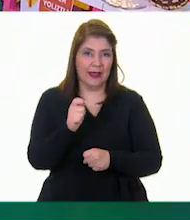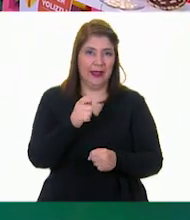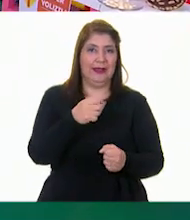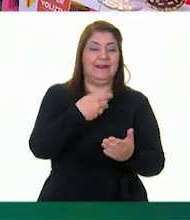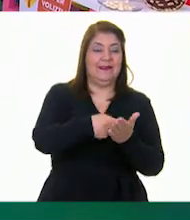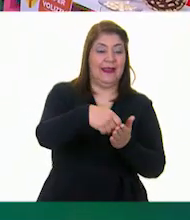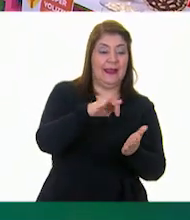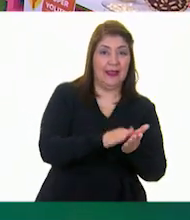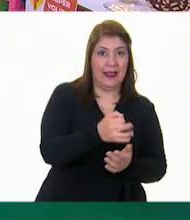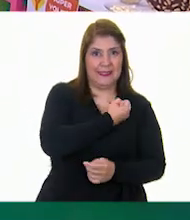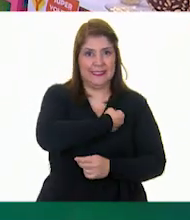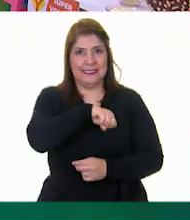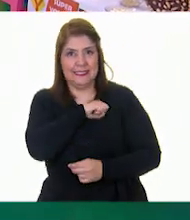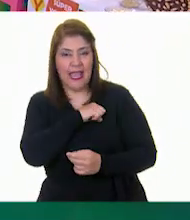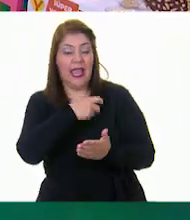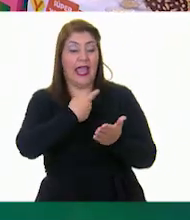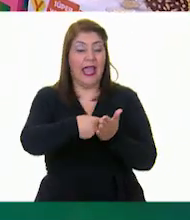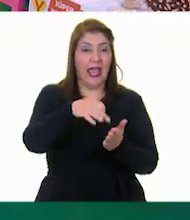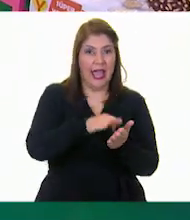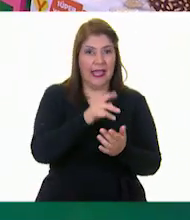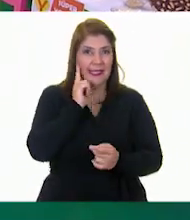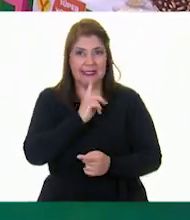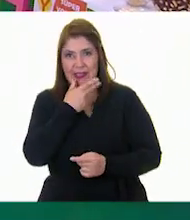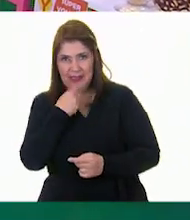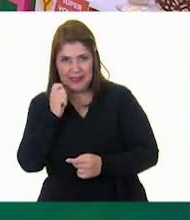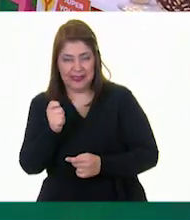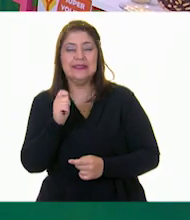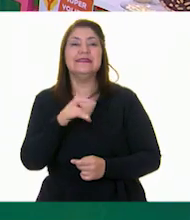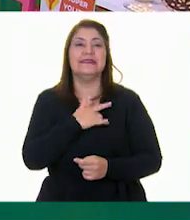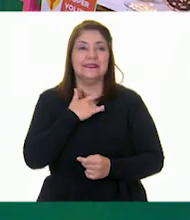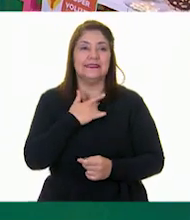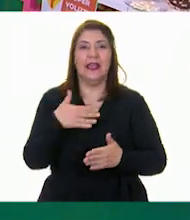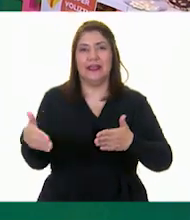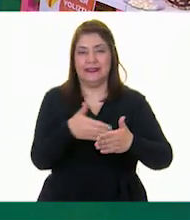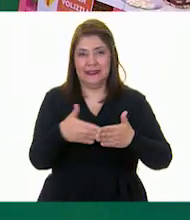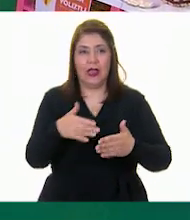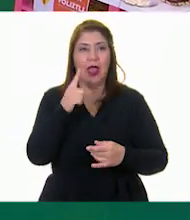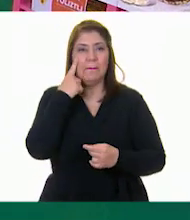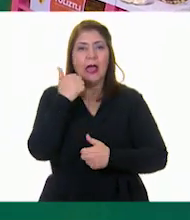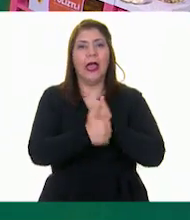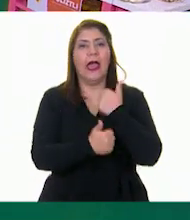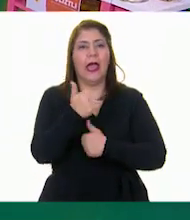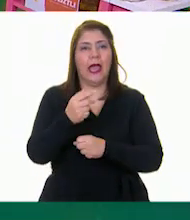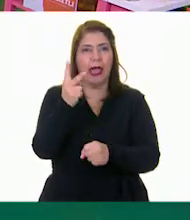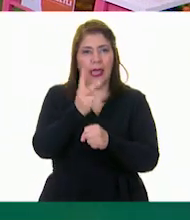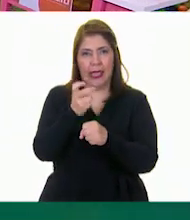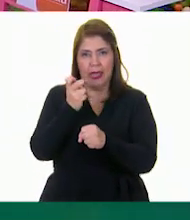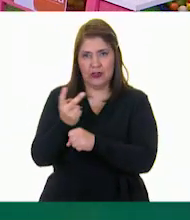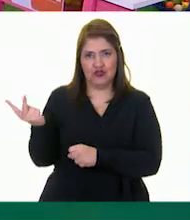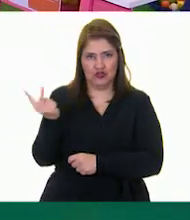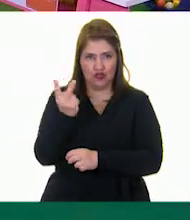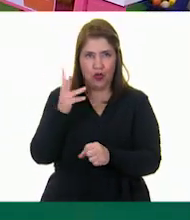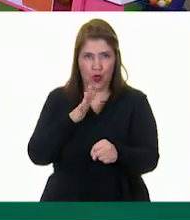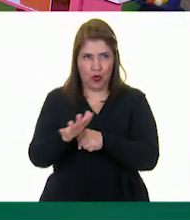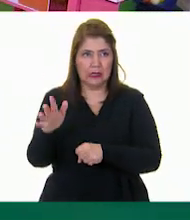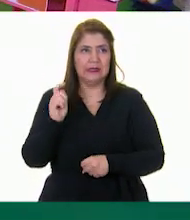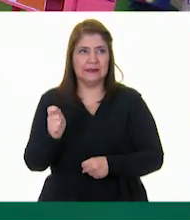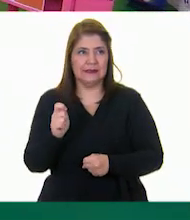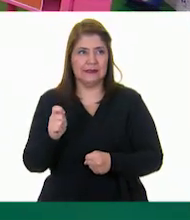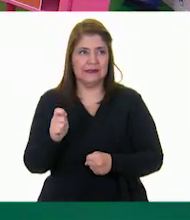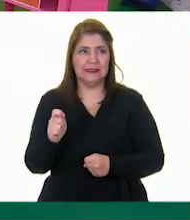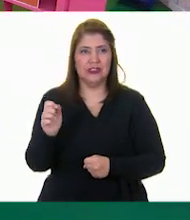Nutriheroínas de la cocina. En esta ocasión tenemos concursando como invitadas especiales a